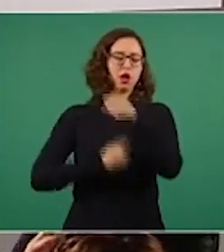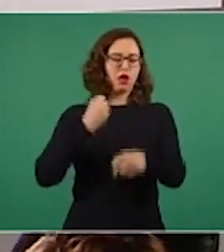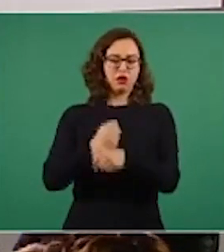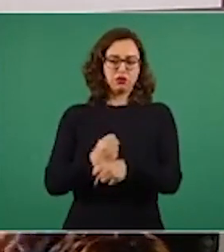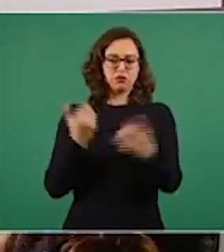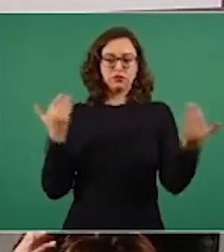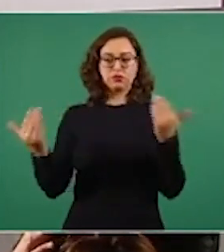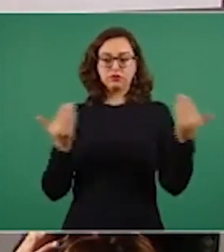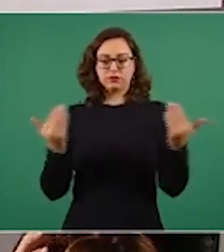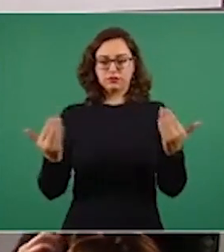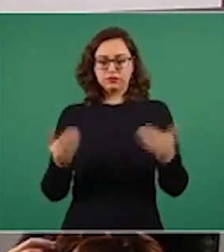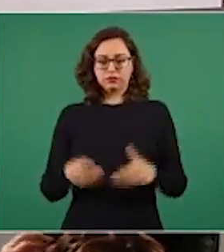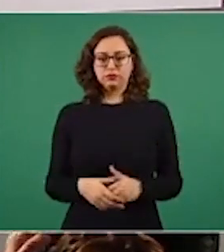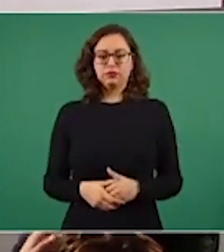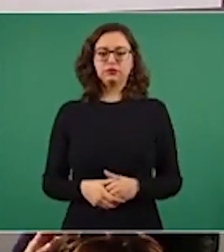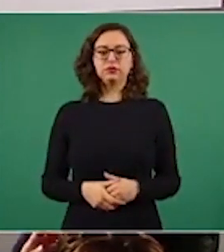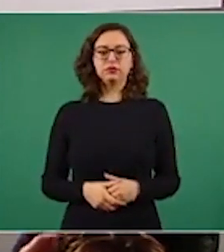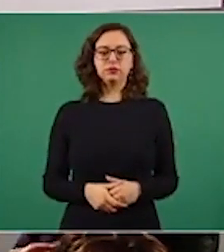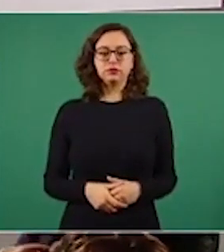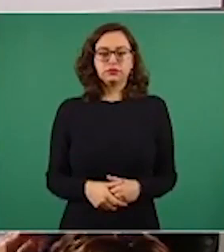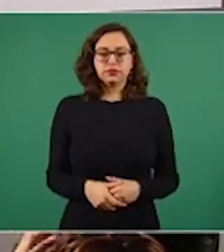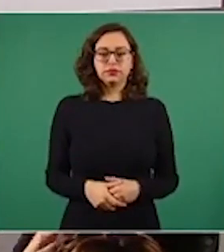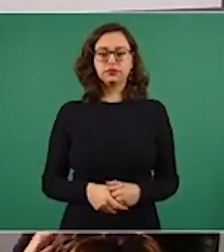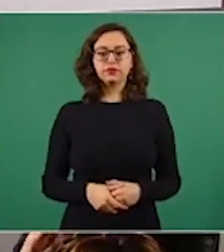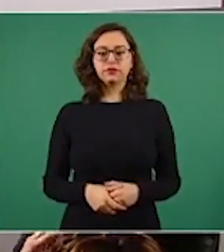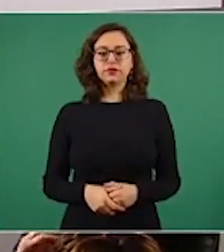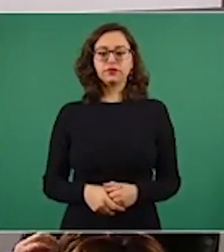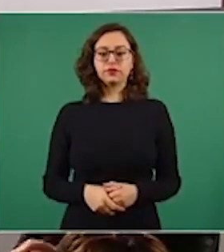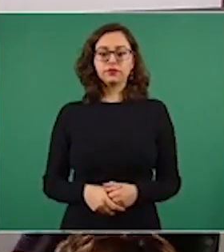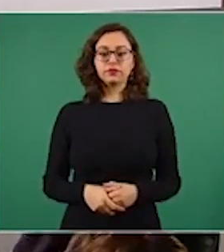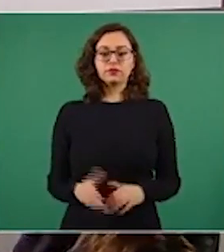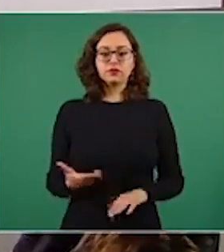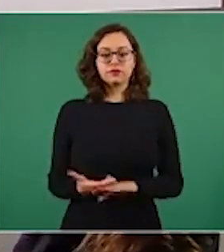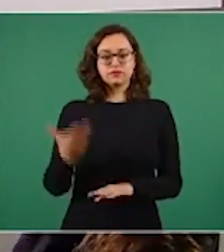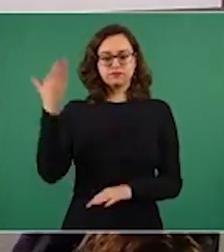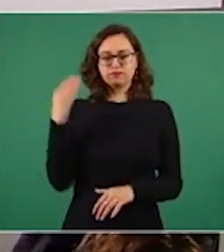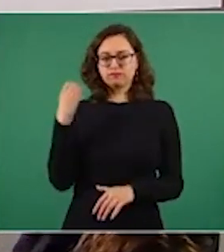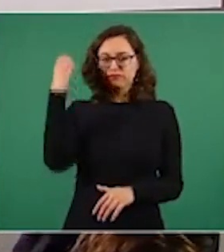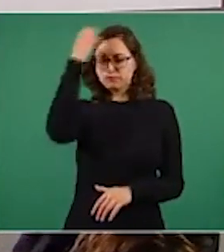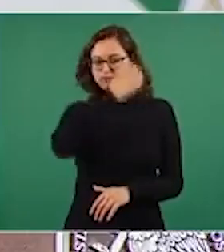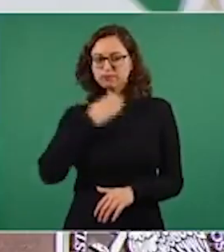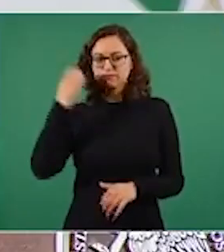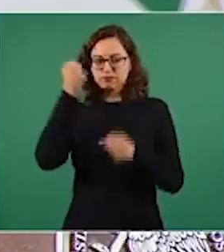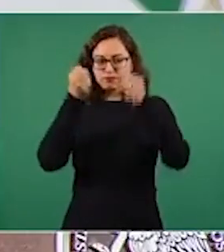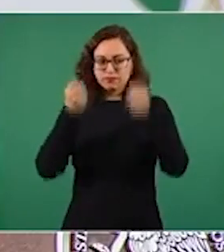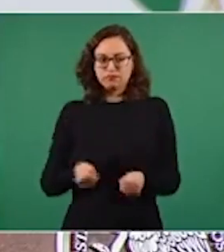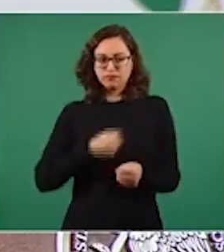De los que presentaron la gráfica que presentaron en la última evaluación de seguridad.